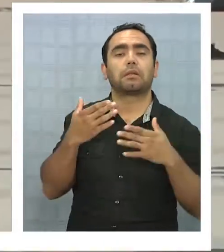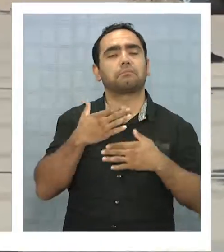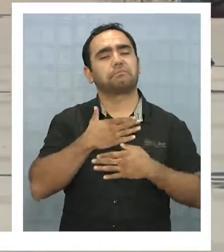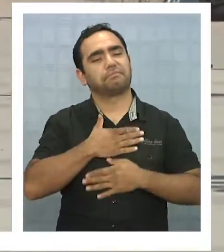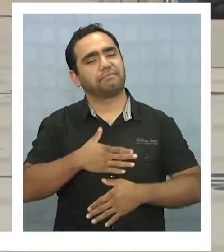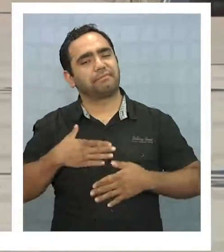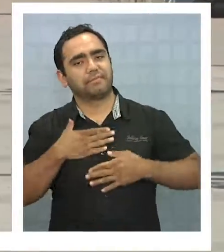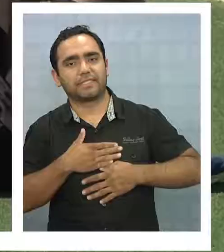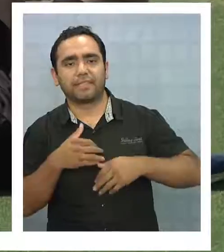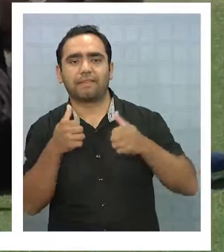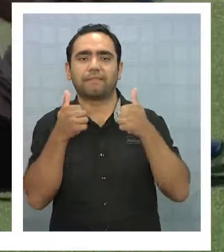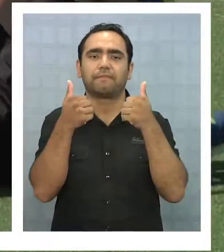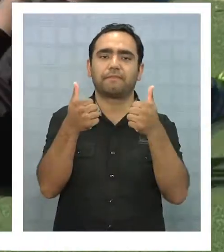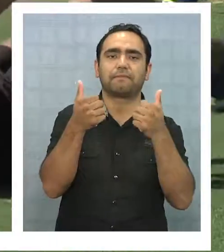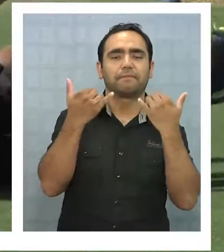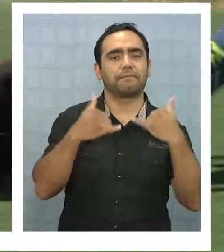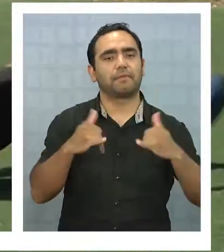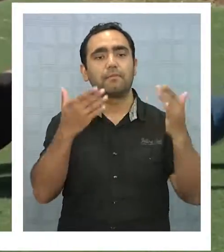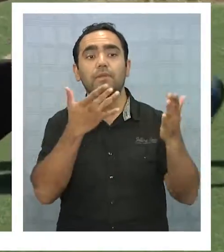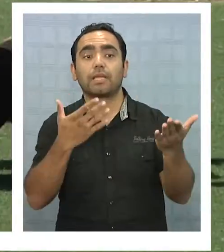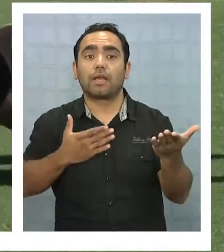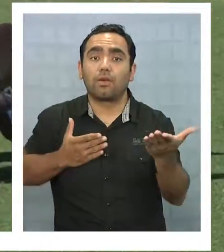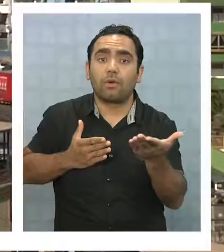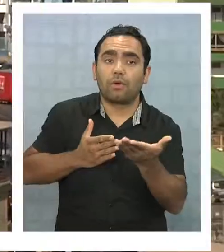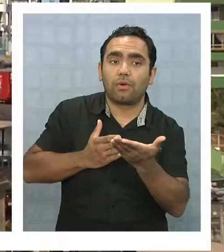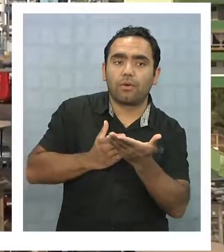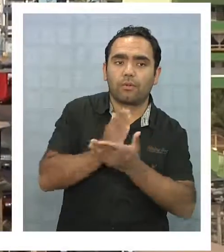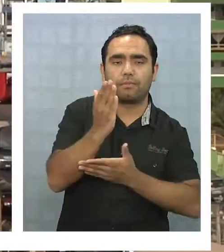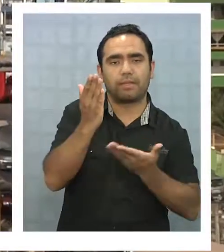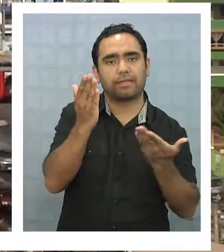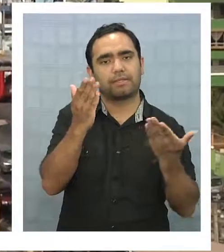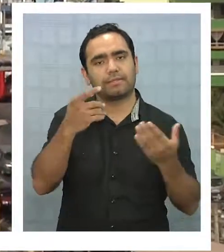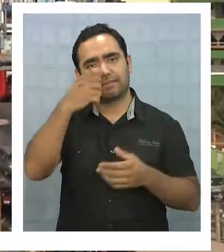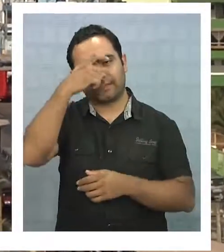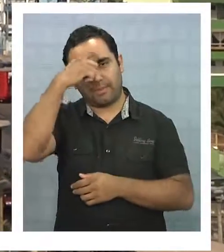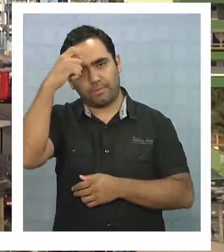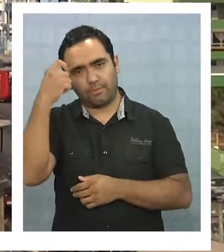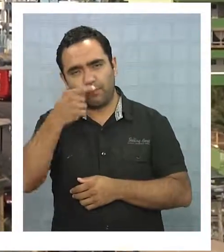época del año, ya que es el inicio oficial de la época estival.